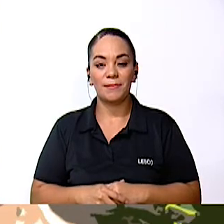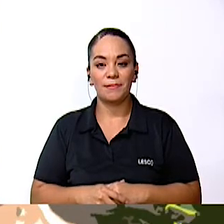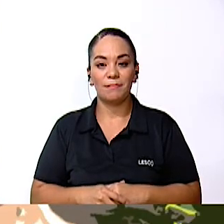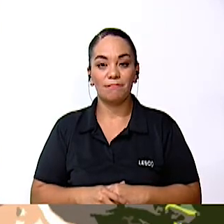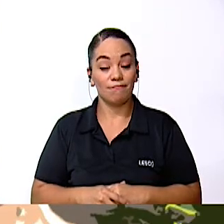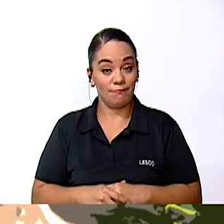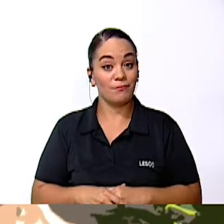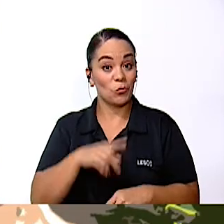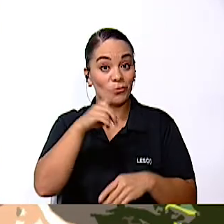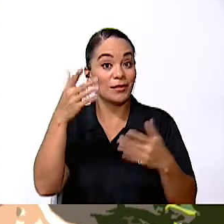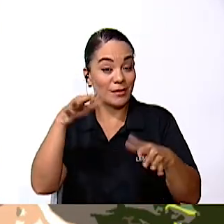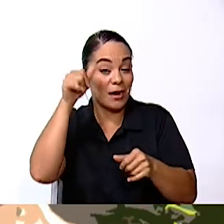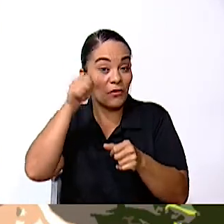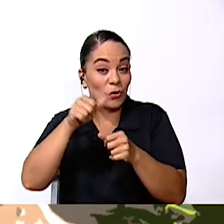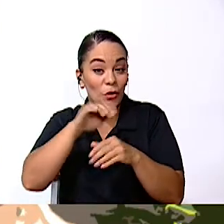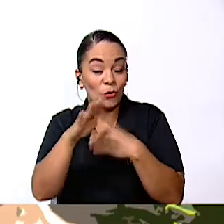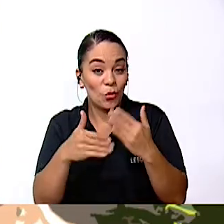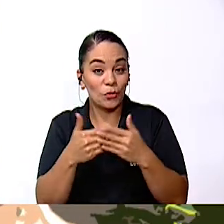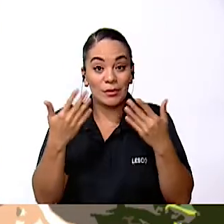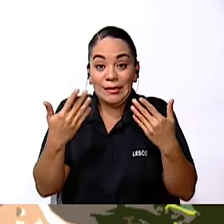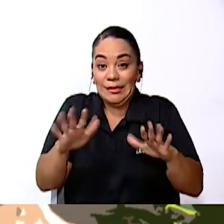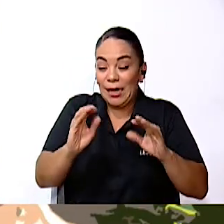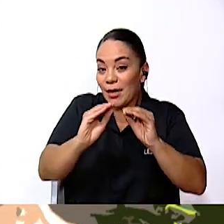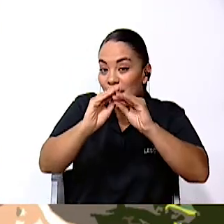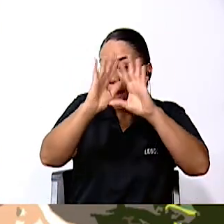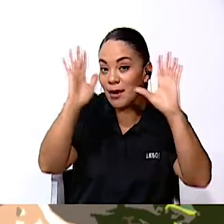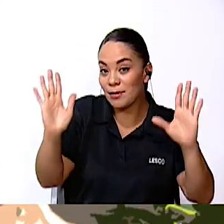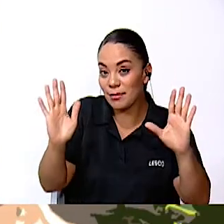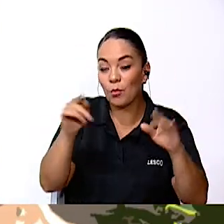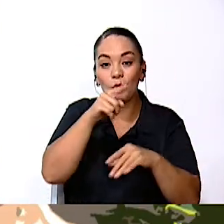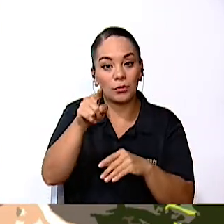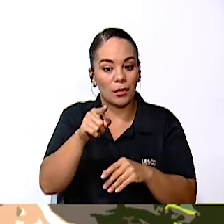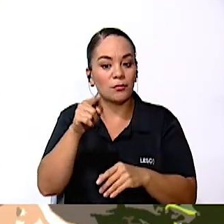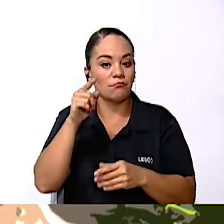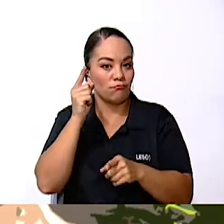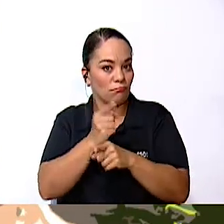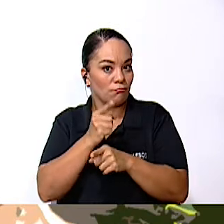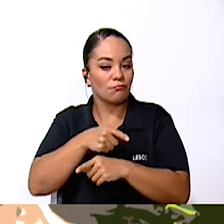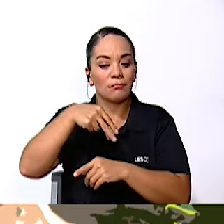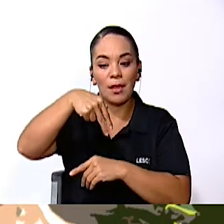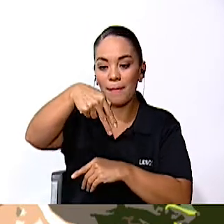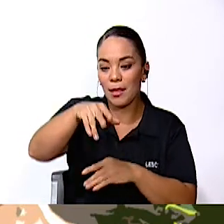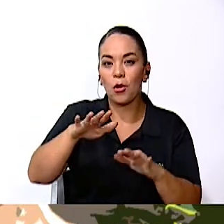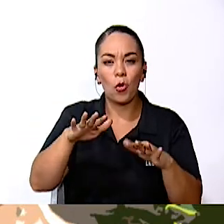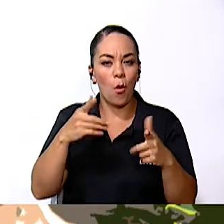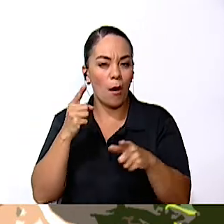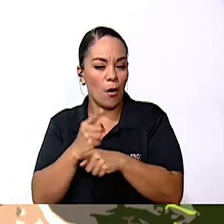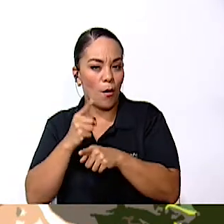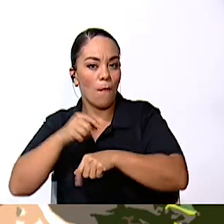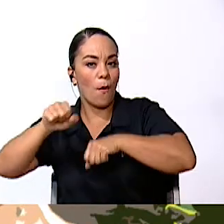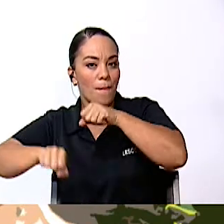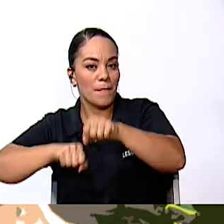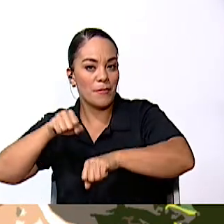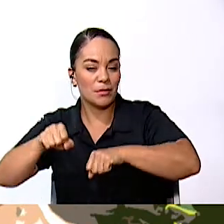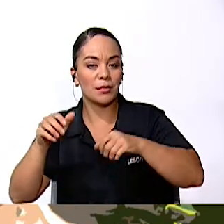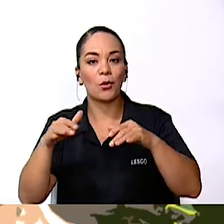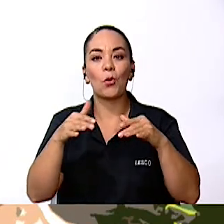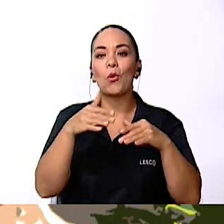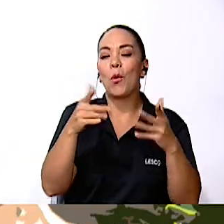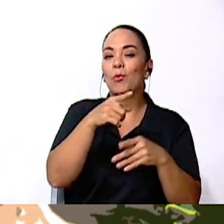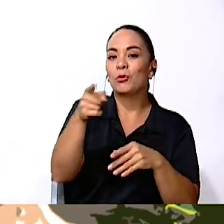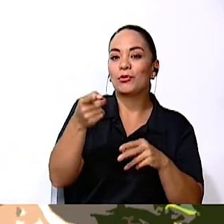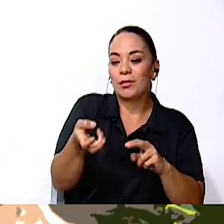Repasaron todo ¿Verdad? Ya les quedó clarísimo Cómo deben de caminar Cómo deben de andar En bicicleta Cómo deben de comportarse Cuando son